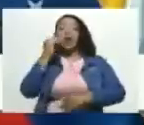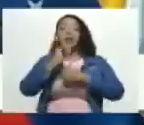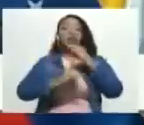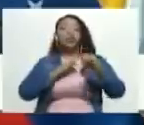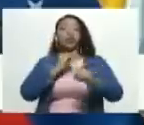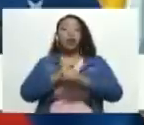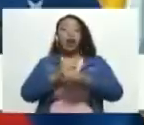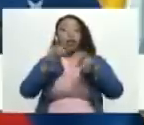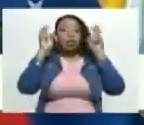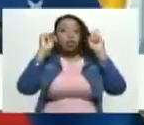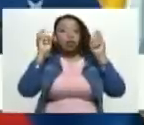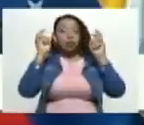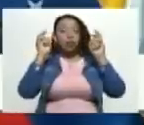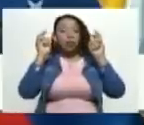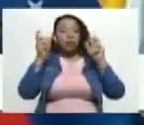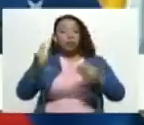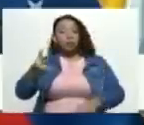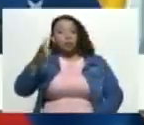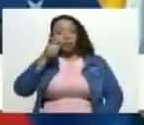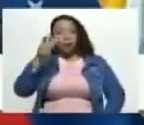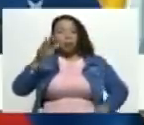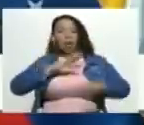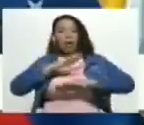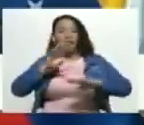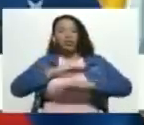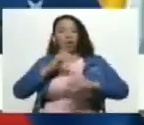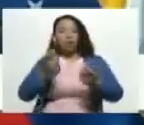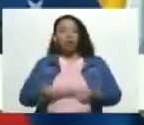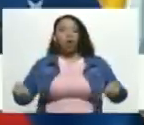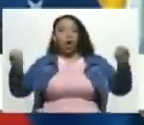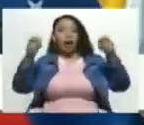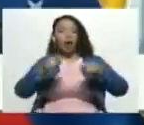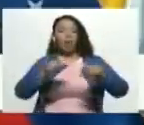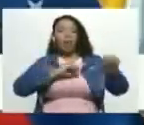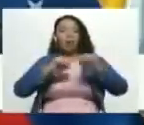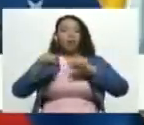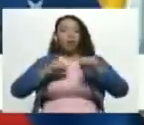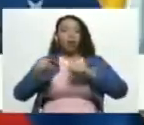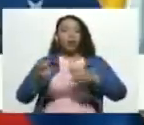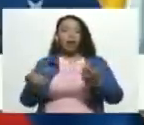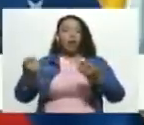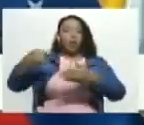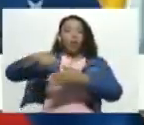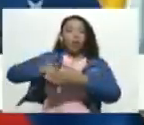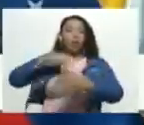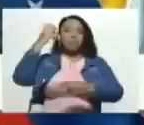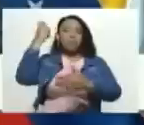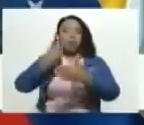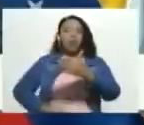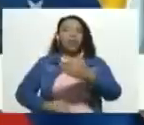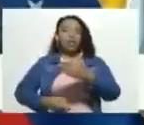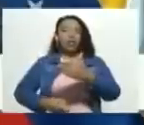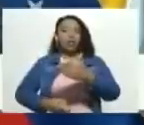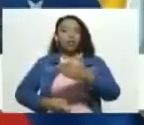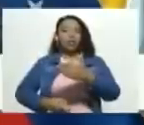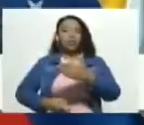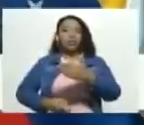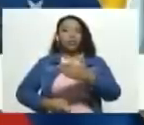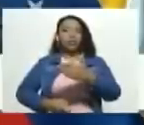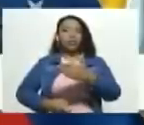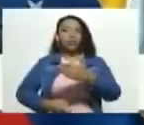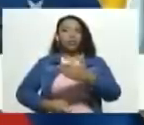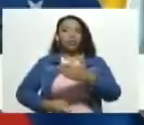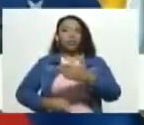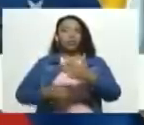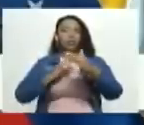medida de incautación y aseguramiento de los bienes, bloqueo e inmovilización de cuentas y prohibición de enajenar y